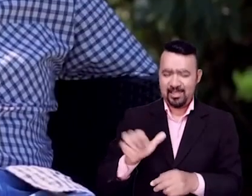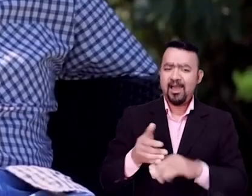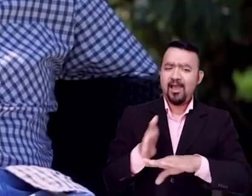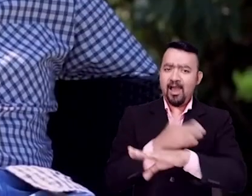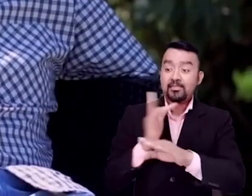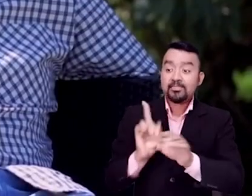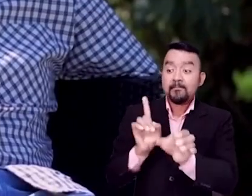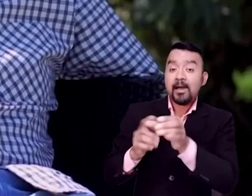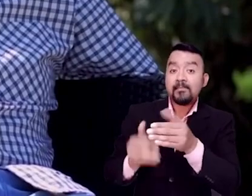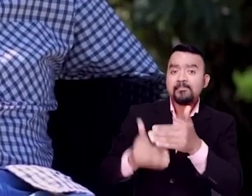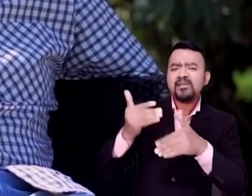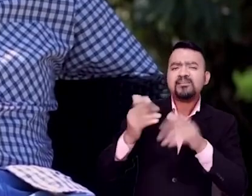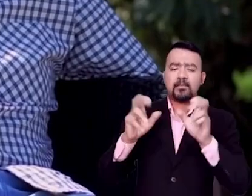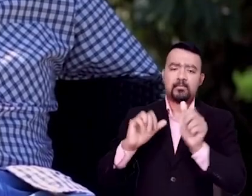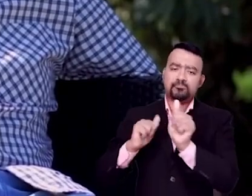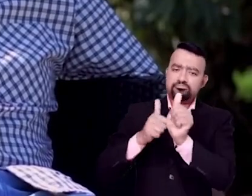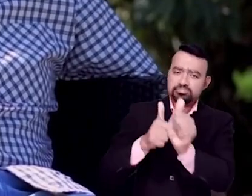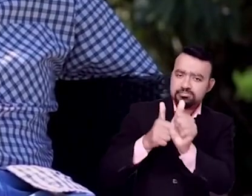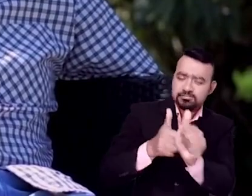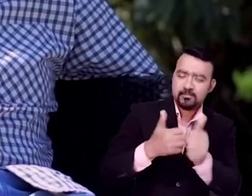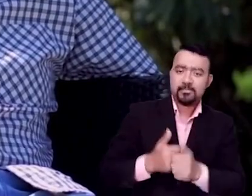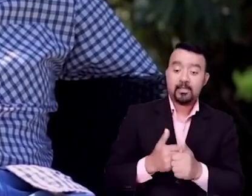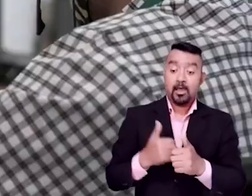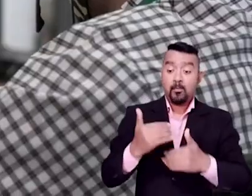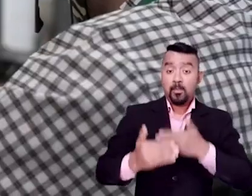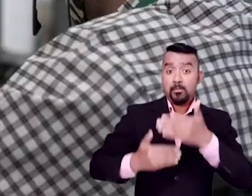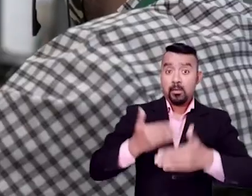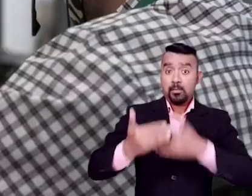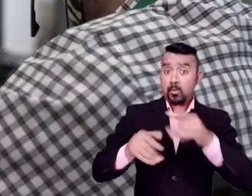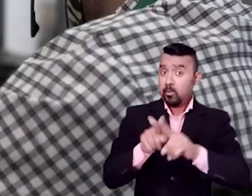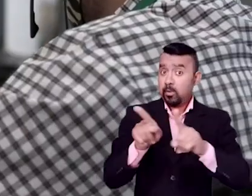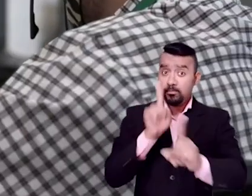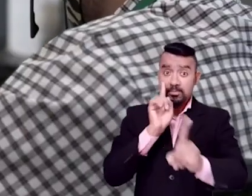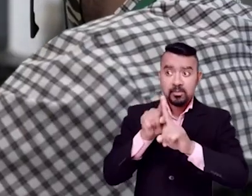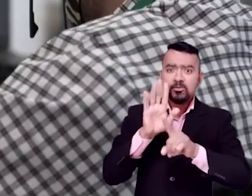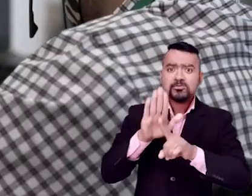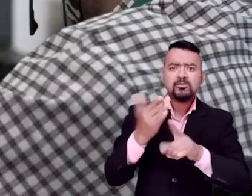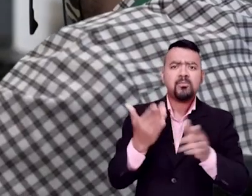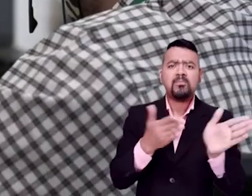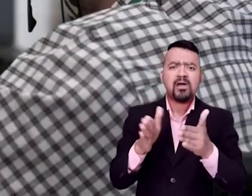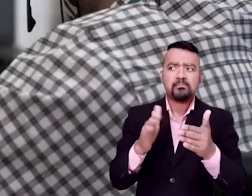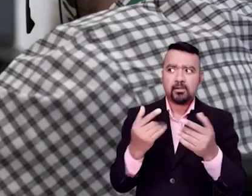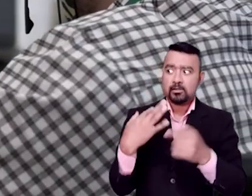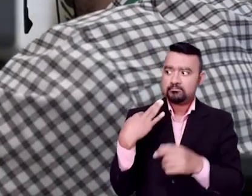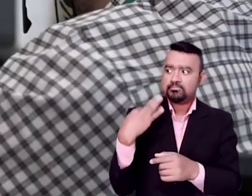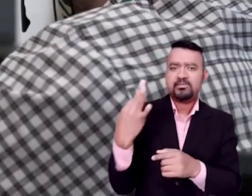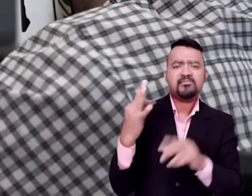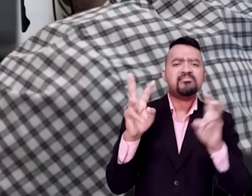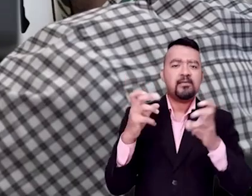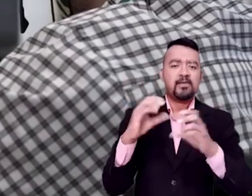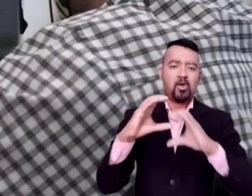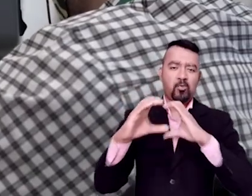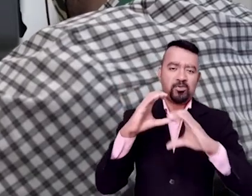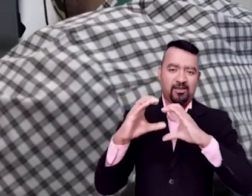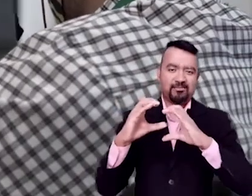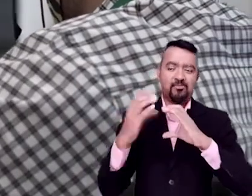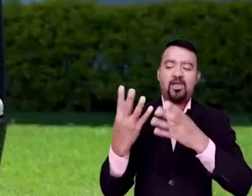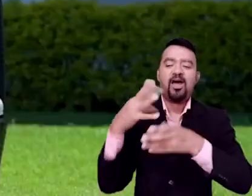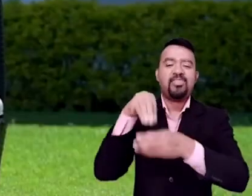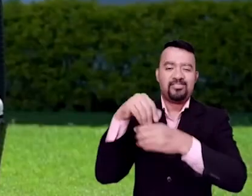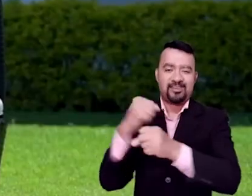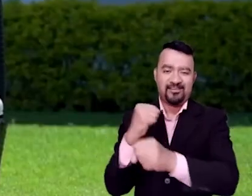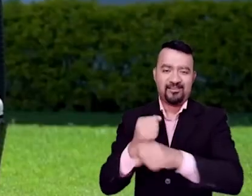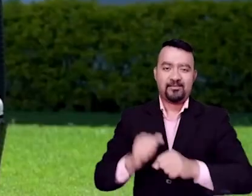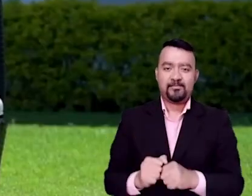Ingresé principalmente como asesor y acogido al plan carrera que tiene la organización Pues ahorita estoy en el área de las comunicaciones